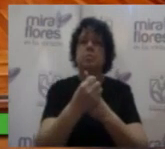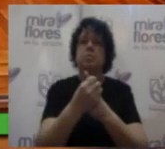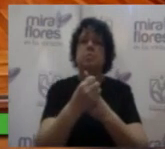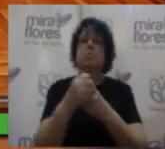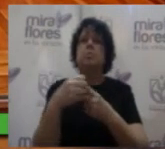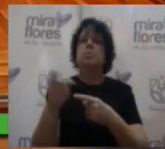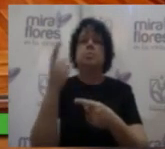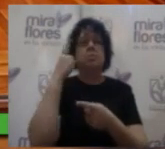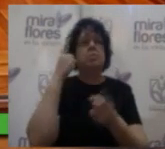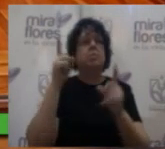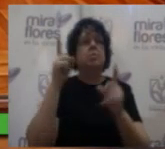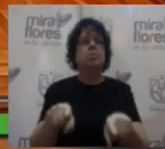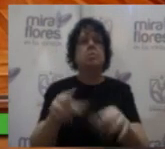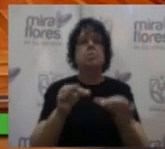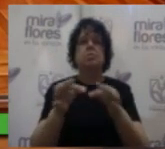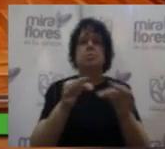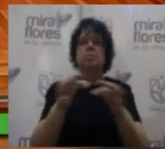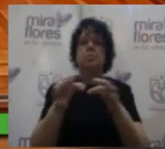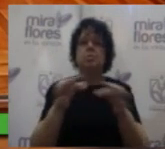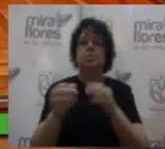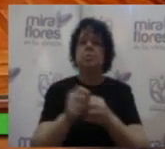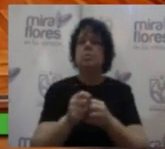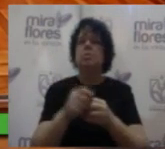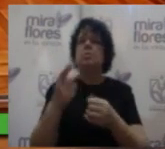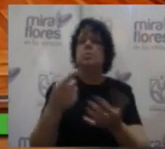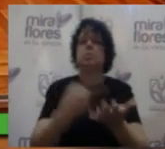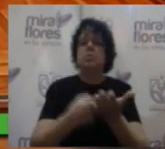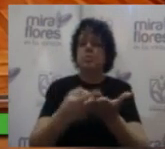presente acuerdo Al debate